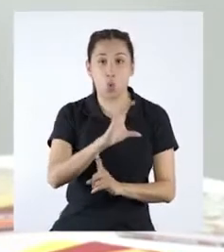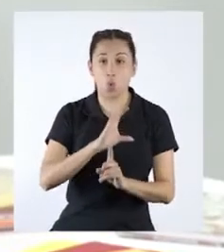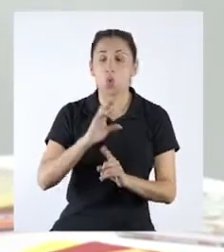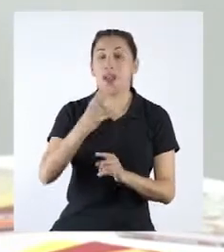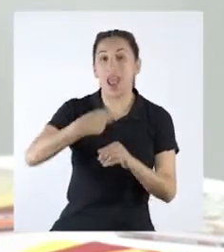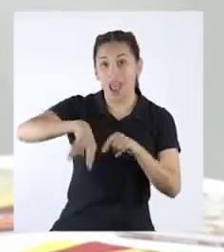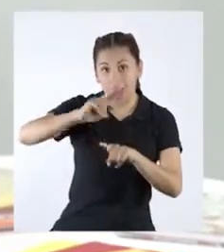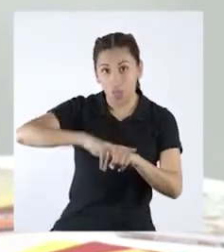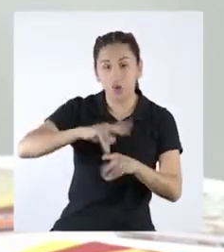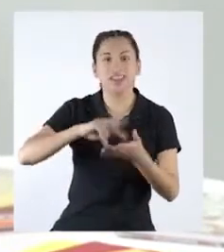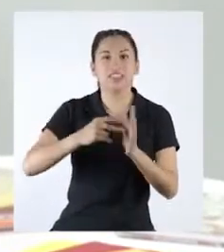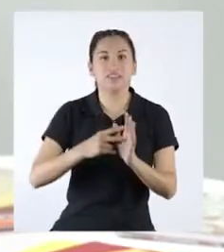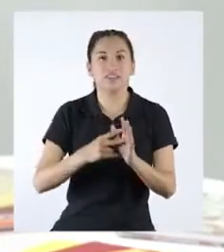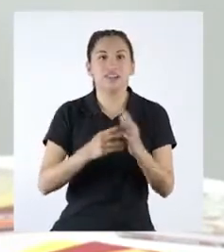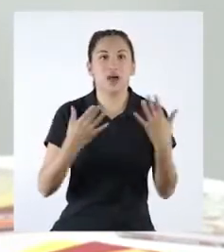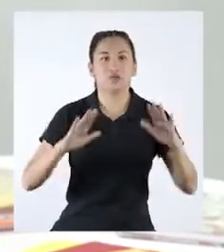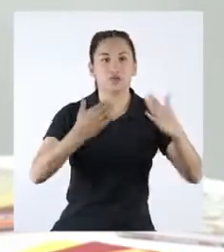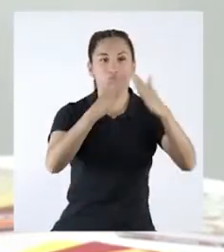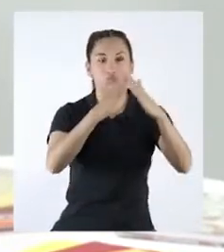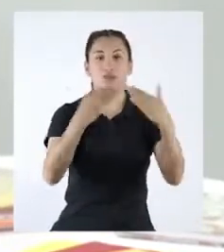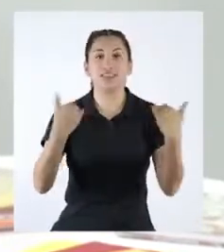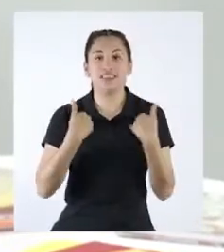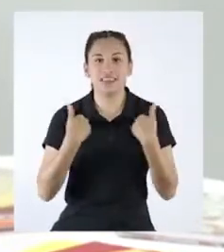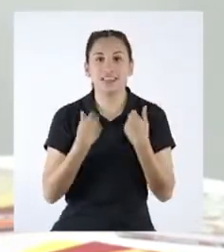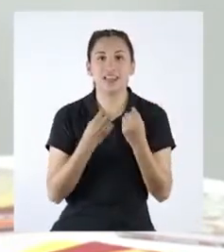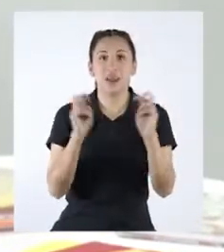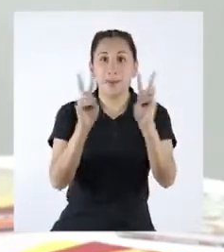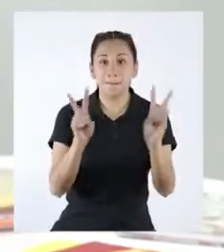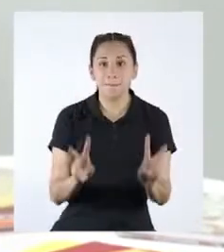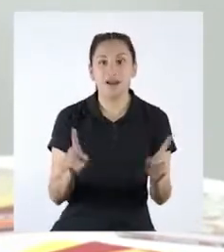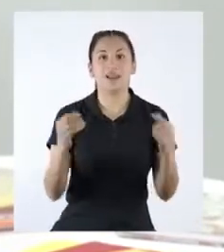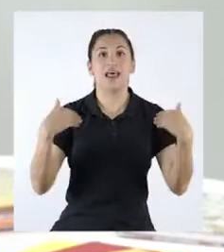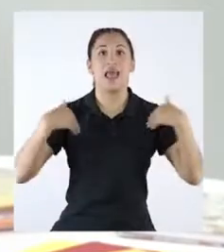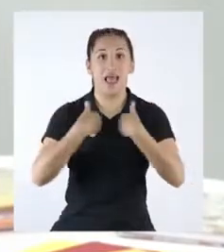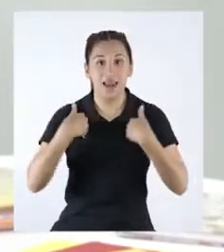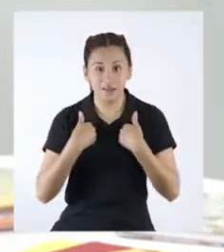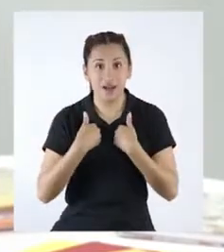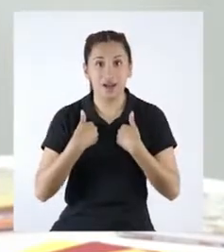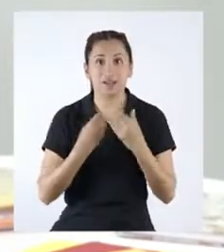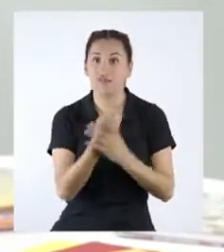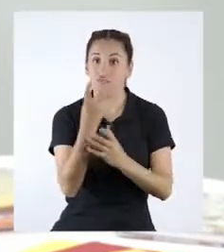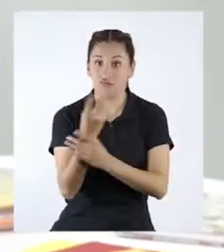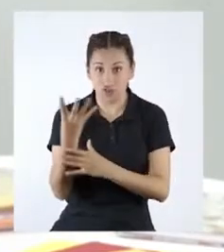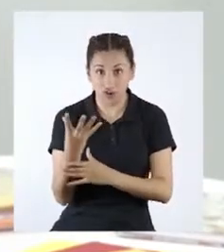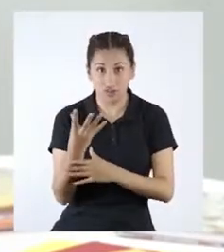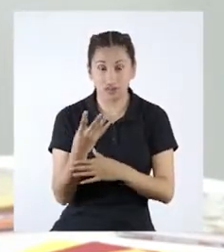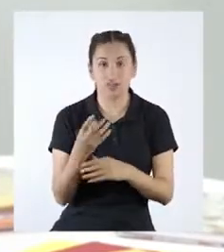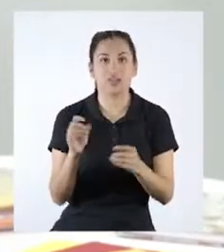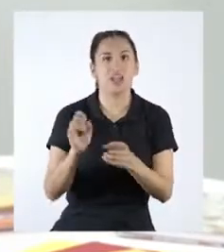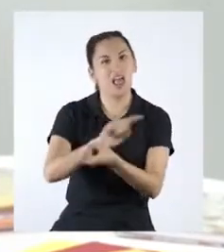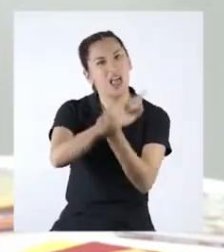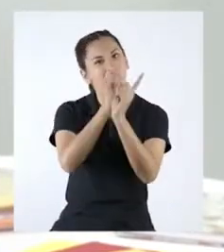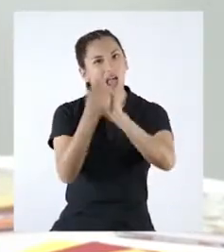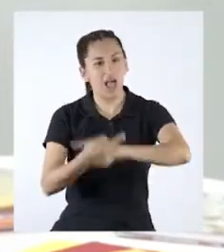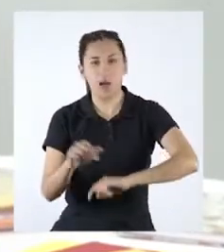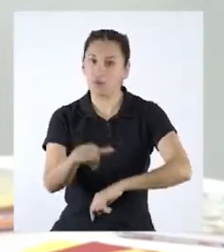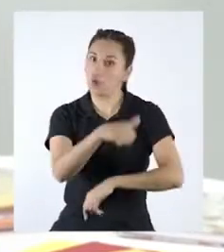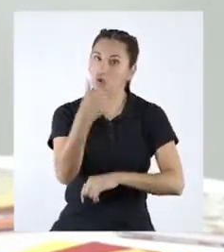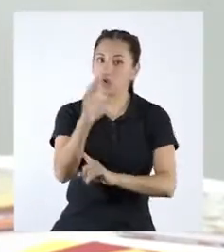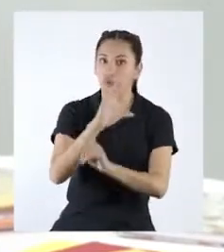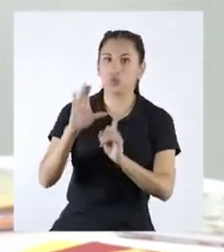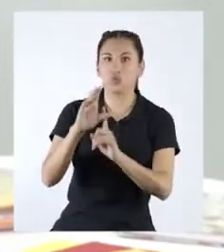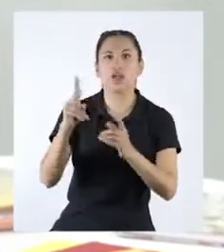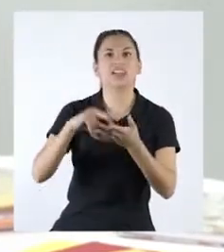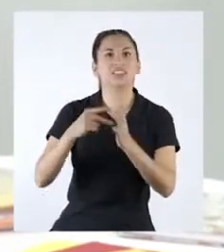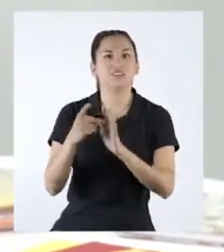por la variedad de paisajes que conforman la flora y fauna de un territorio. A diferencia del patrimonio cultural, no